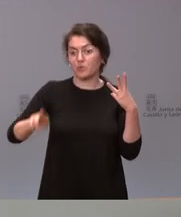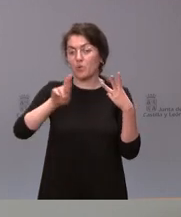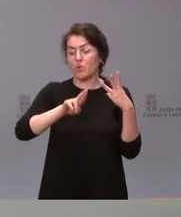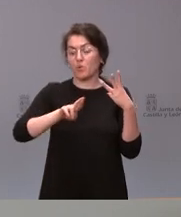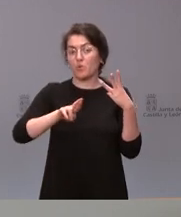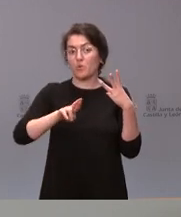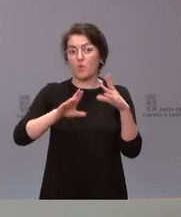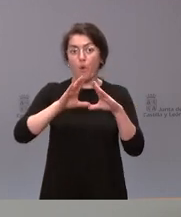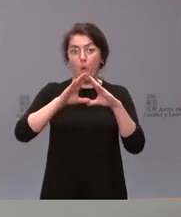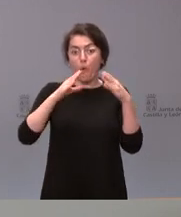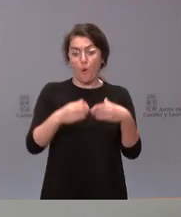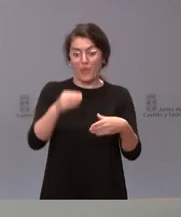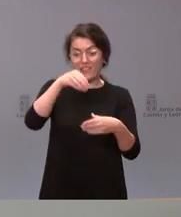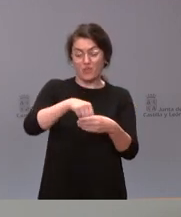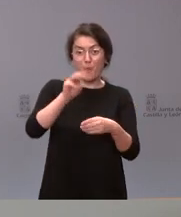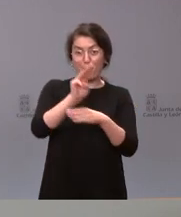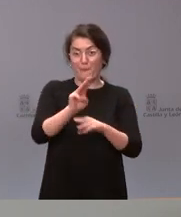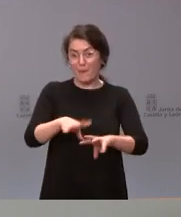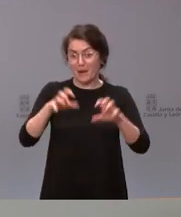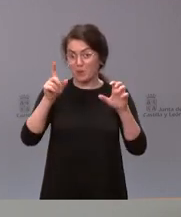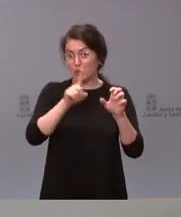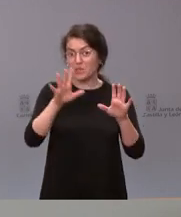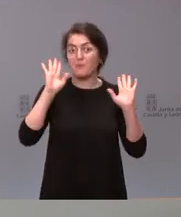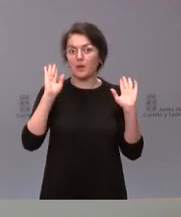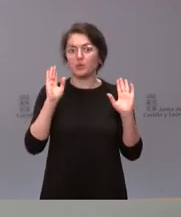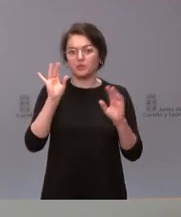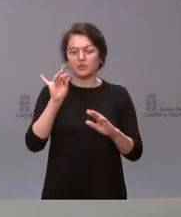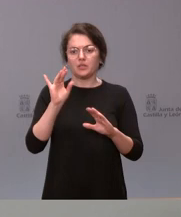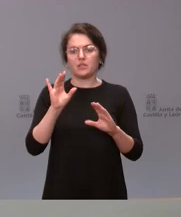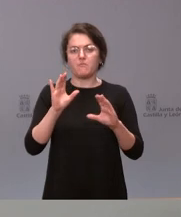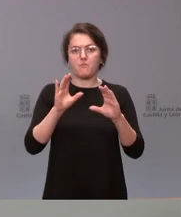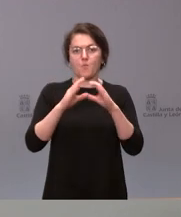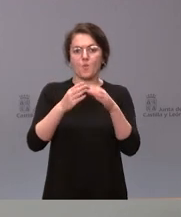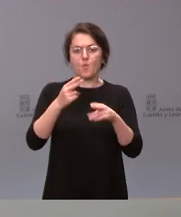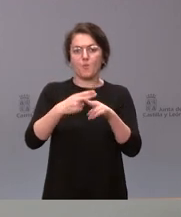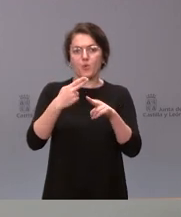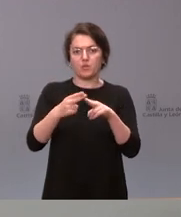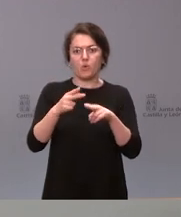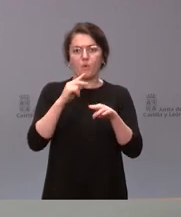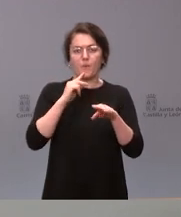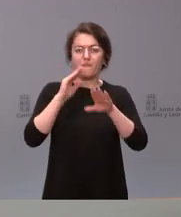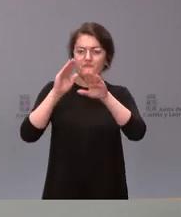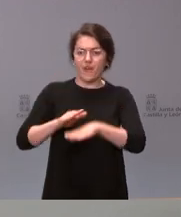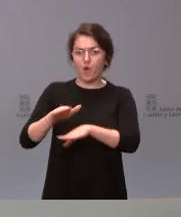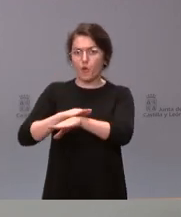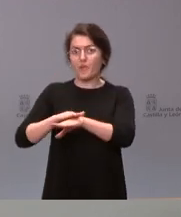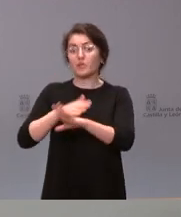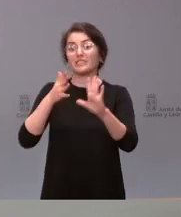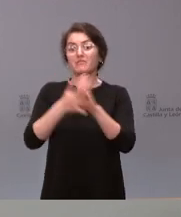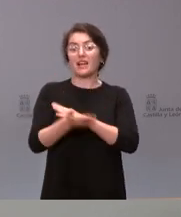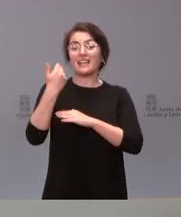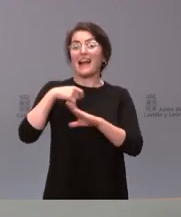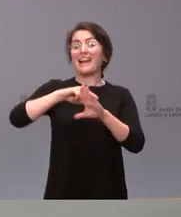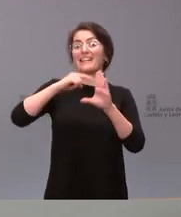el ámbito parlamentario, pero sí participan partidos políticos que apoyan al Gobierno. Y luego, cuando se apruebe la ley